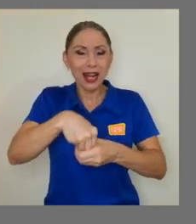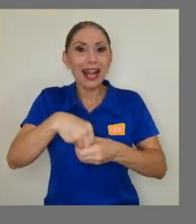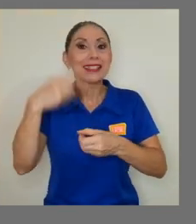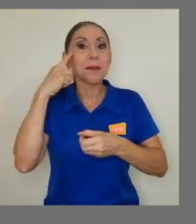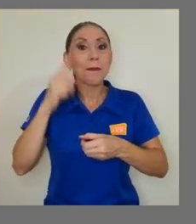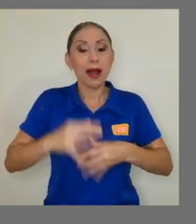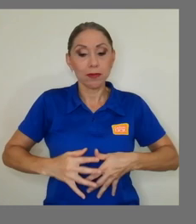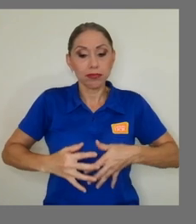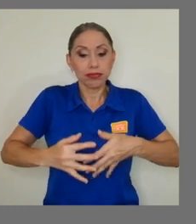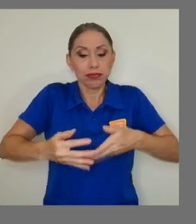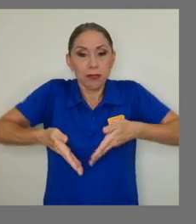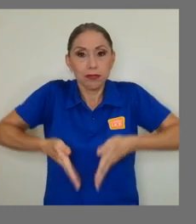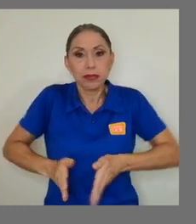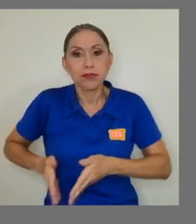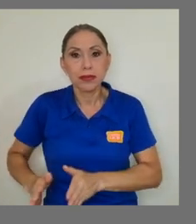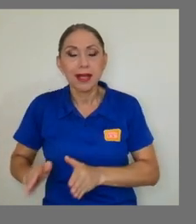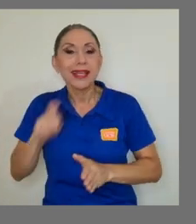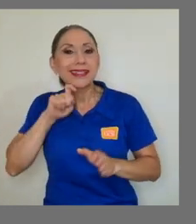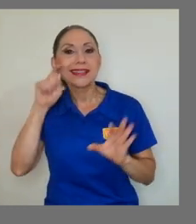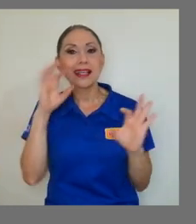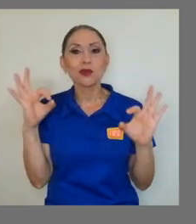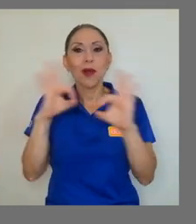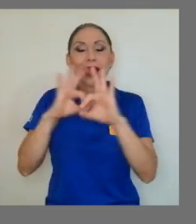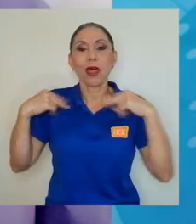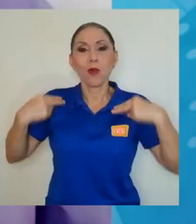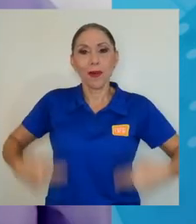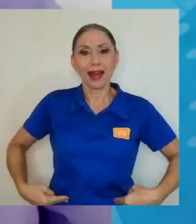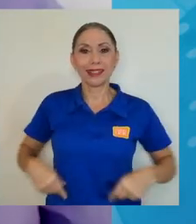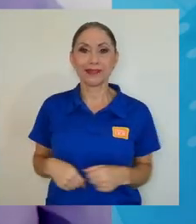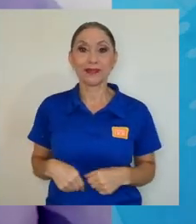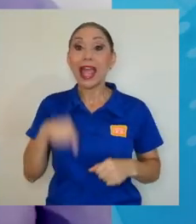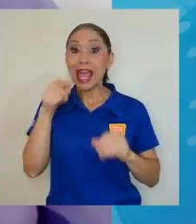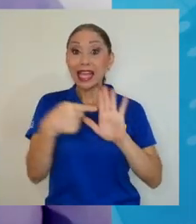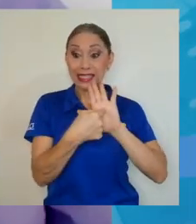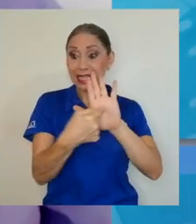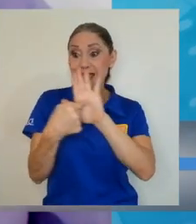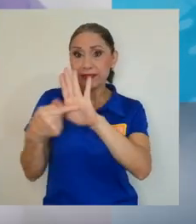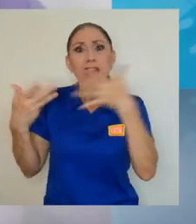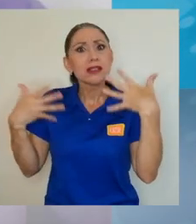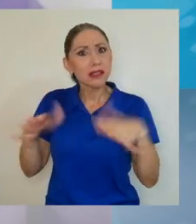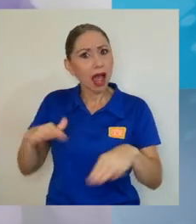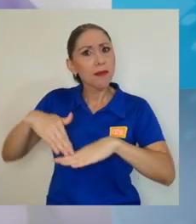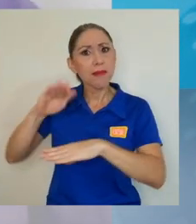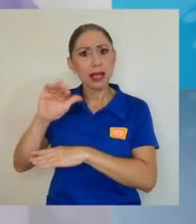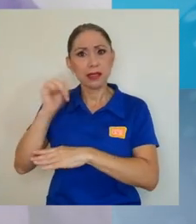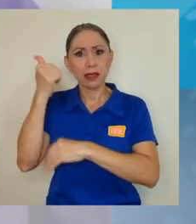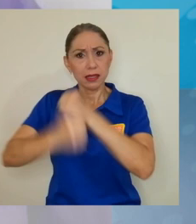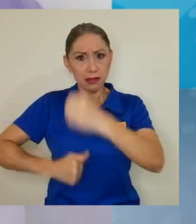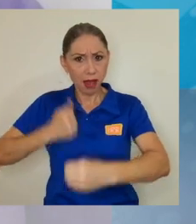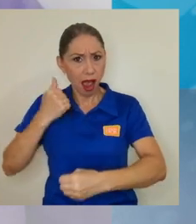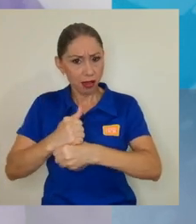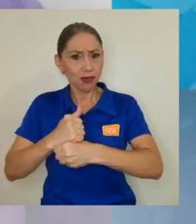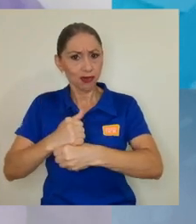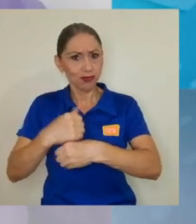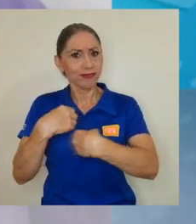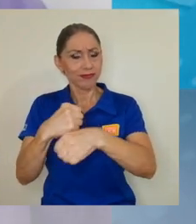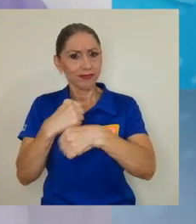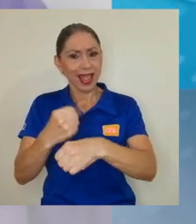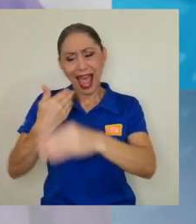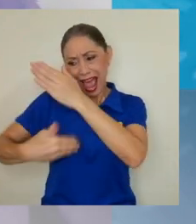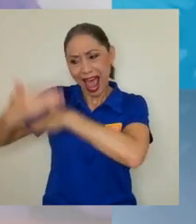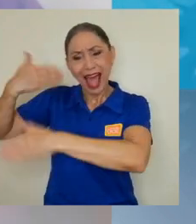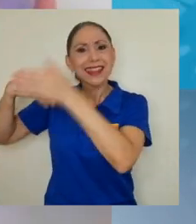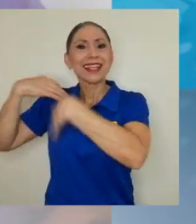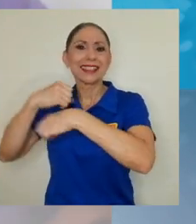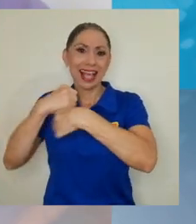reproducción y la sexualidad humanas. Nuestras exhibiciones ya tenemos más de 10 años de estarlas haciendo. Antes se hacían